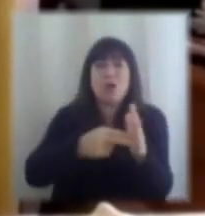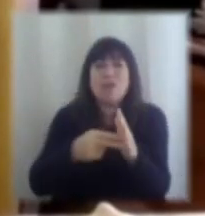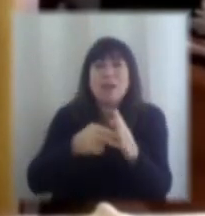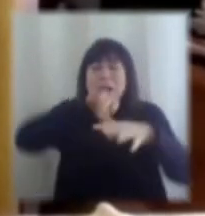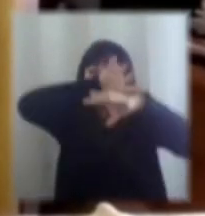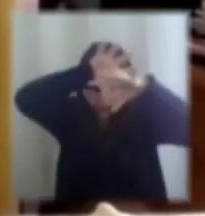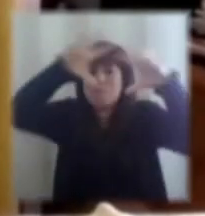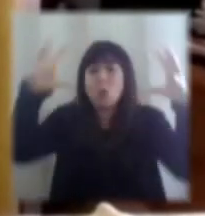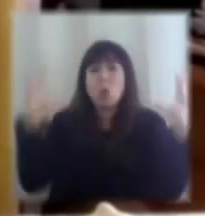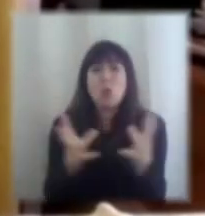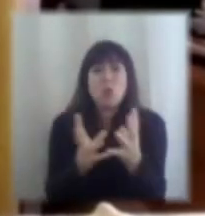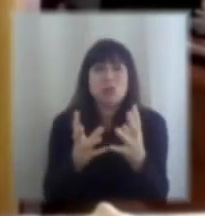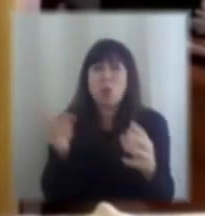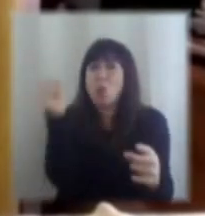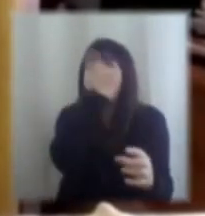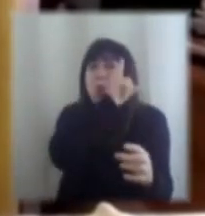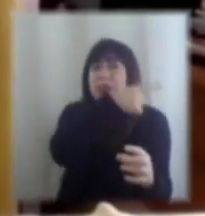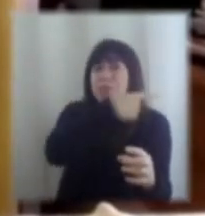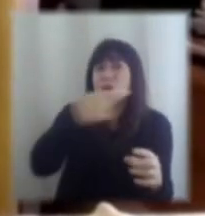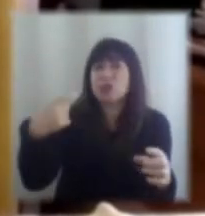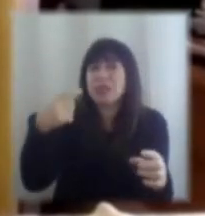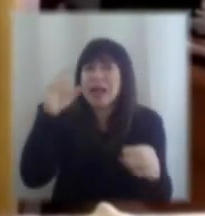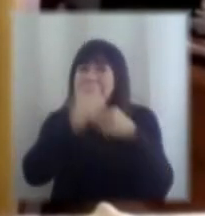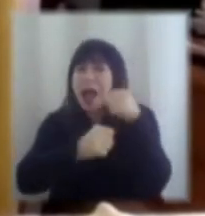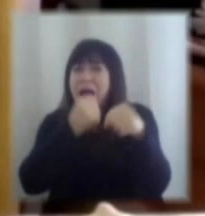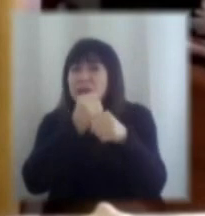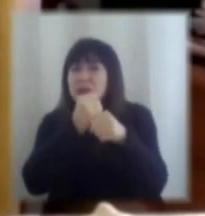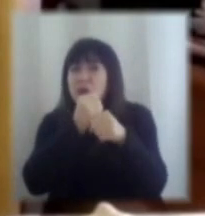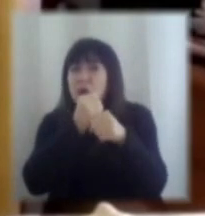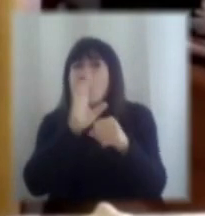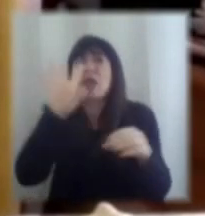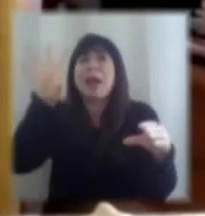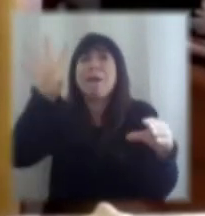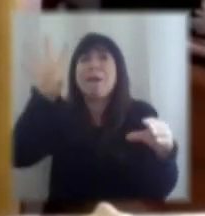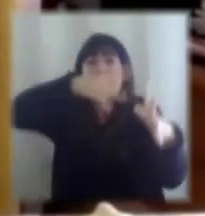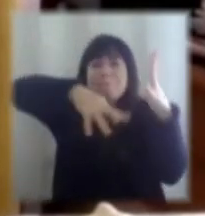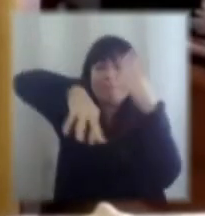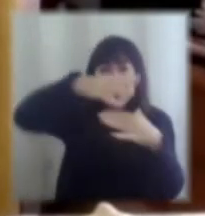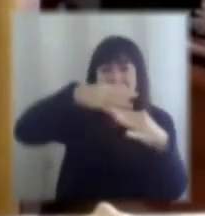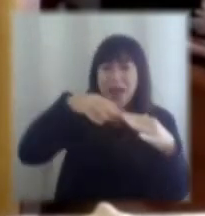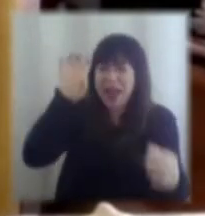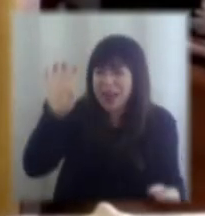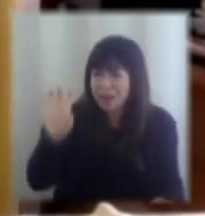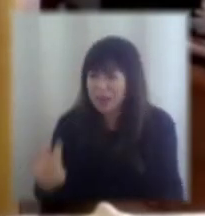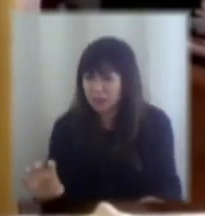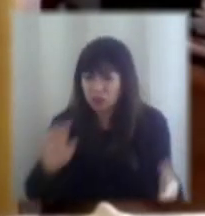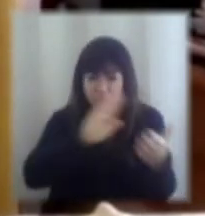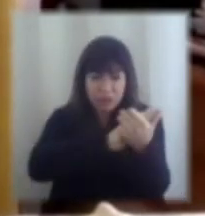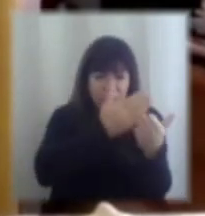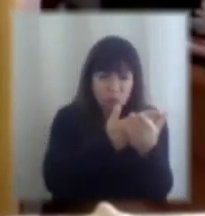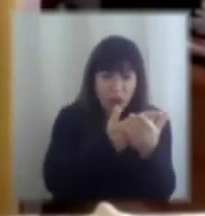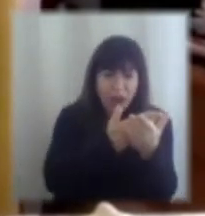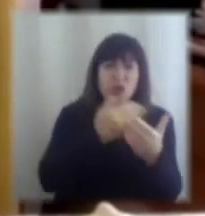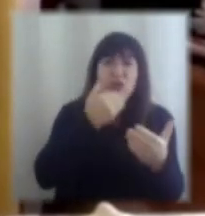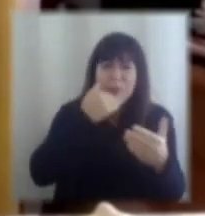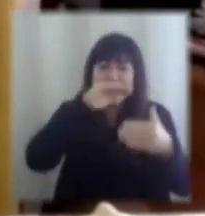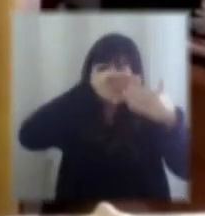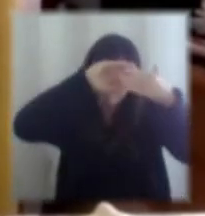mundo, probablemente en los últimos cien años, porque mezcla elementos sanitarios con una contracción económica impresionante,